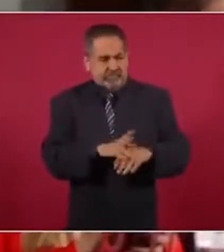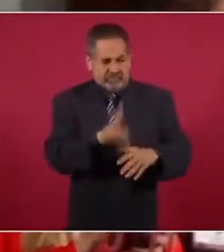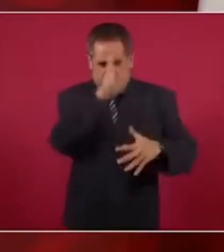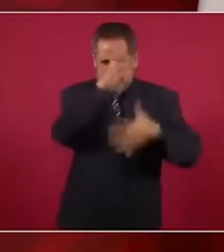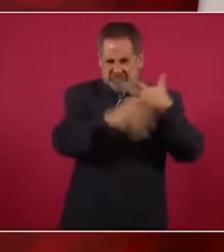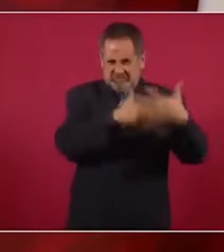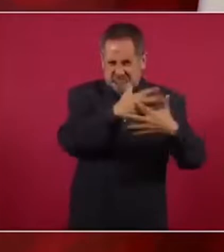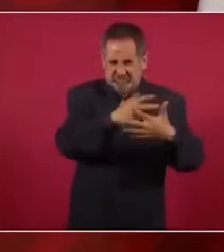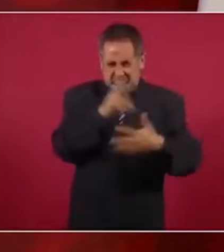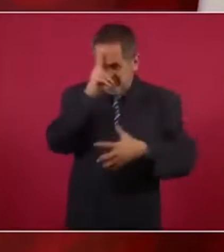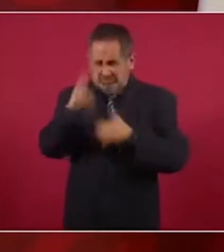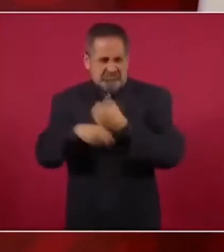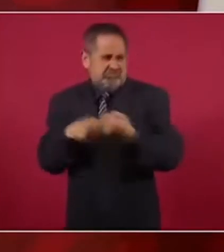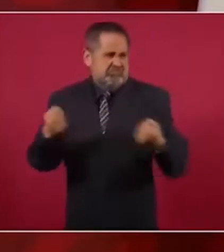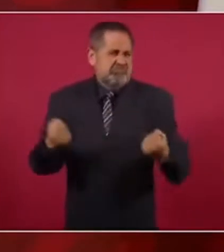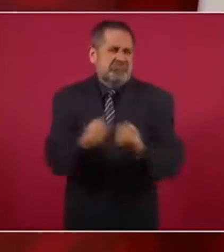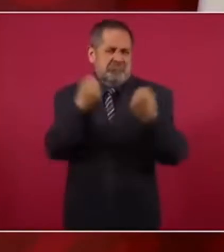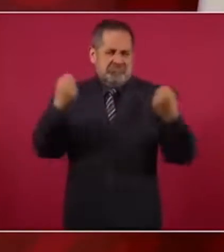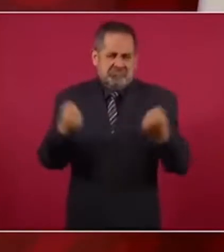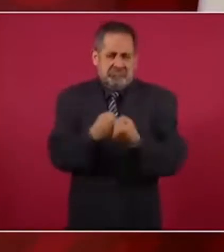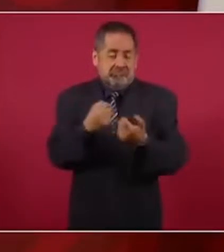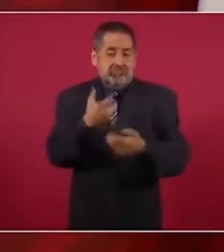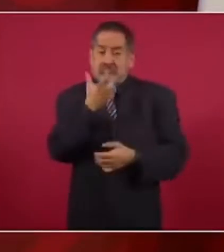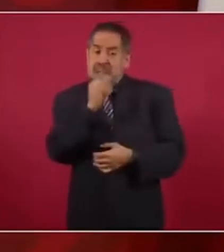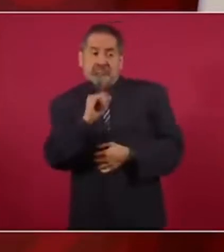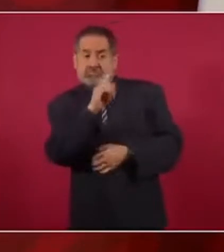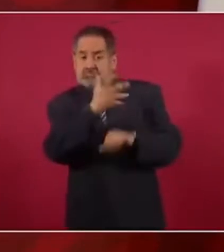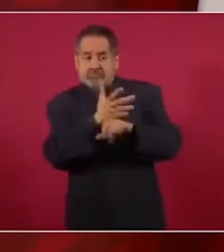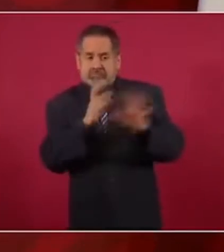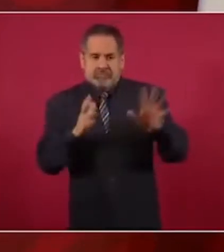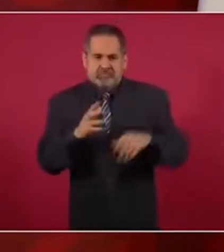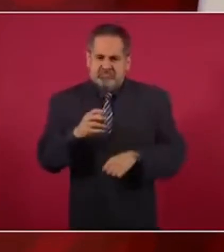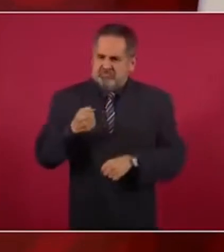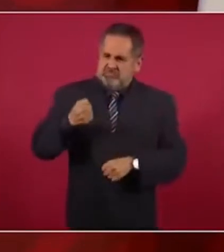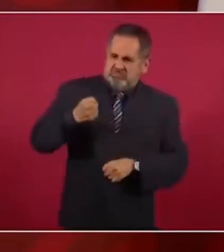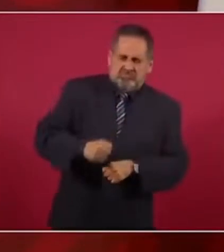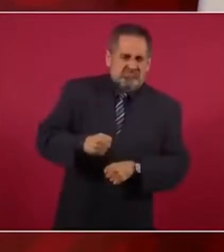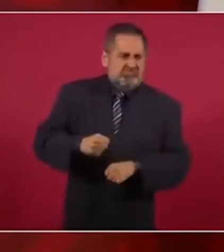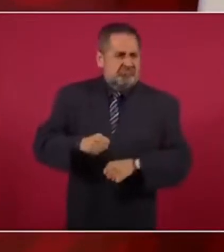violencia, todo es fuerza.